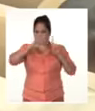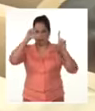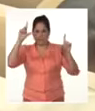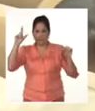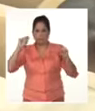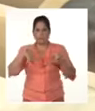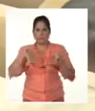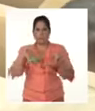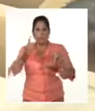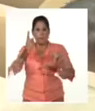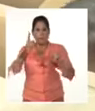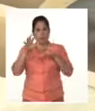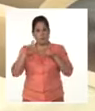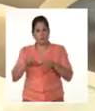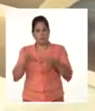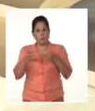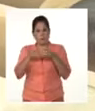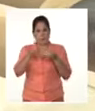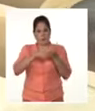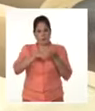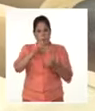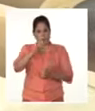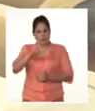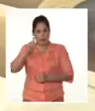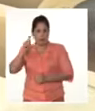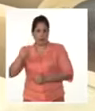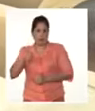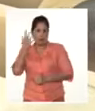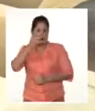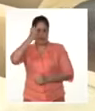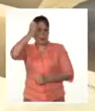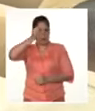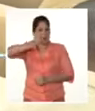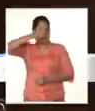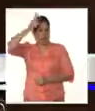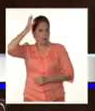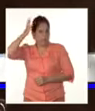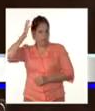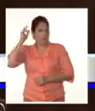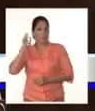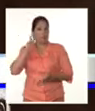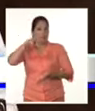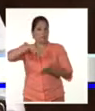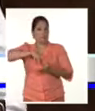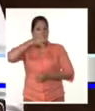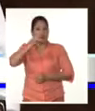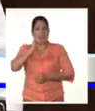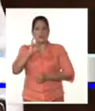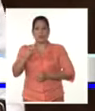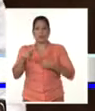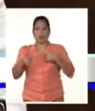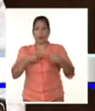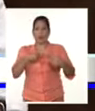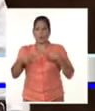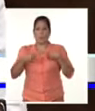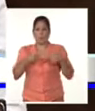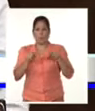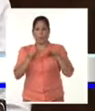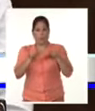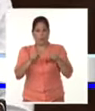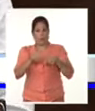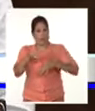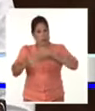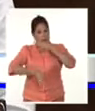El primer secretario del Comité Central del Partido, Miguel Díaz Canel Bermúdez, al intervenir en el sexto pleno de la organización, se